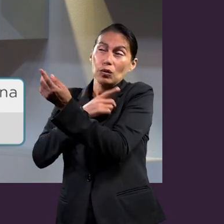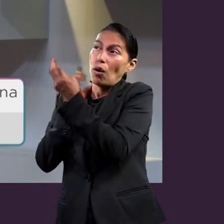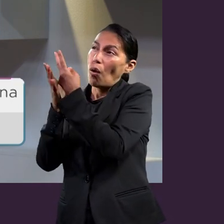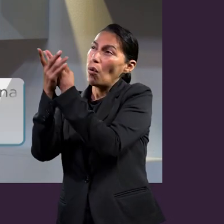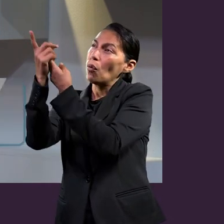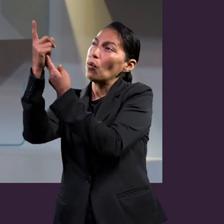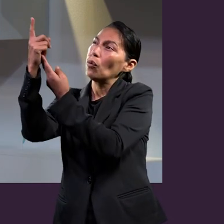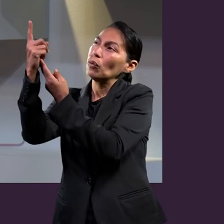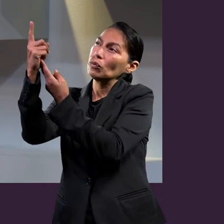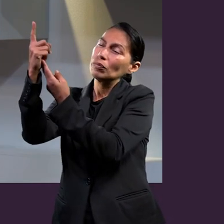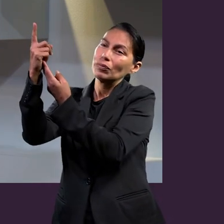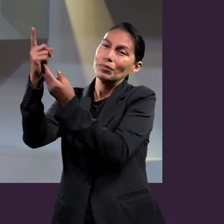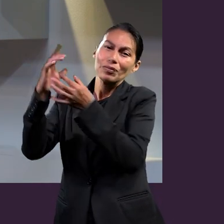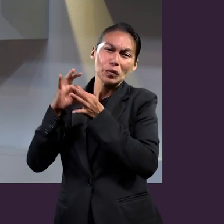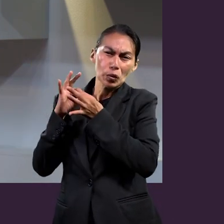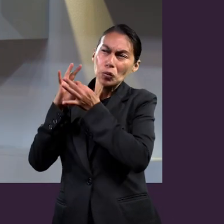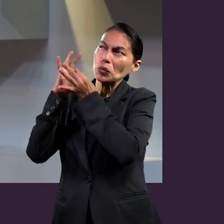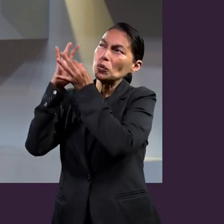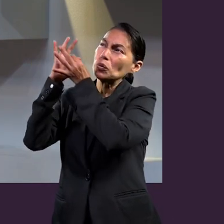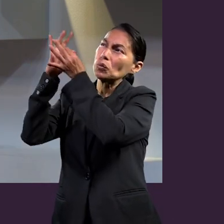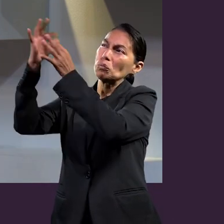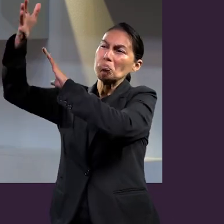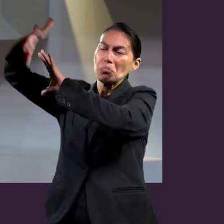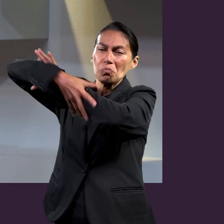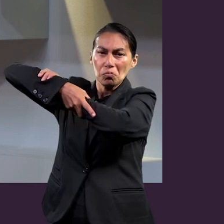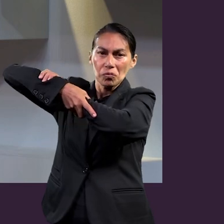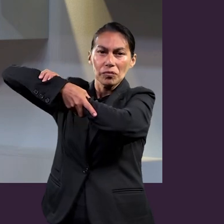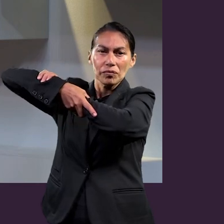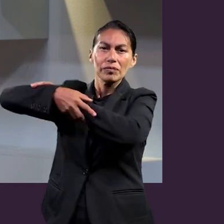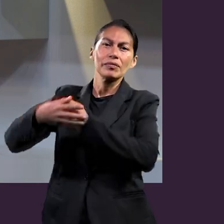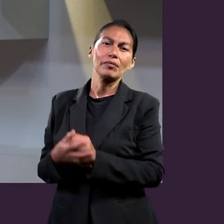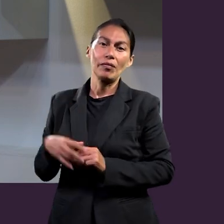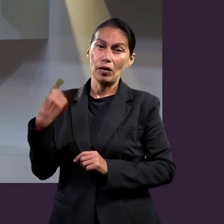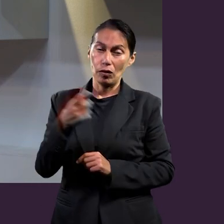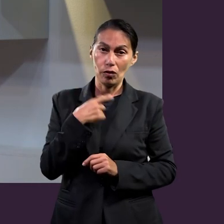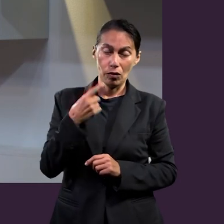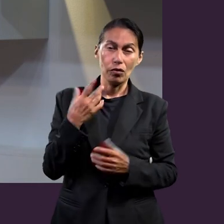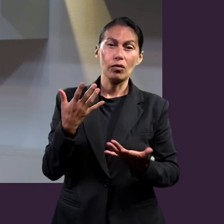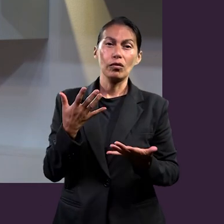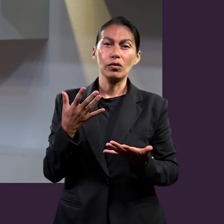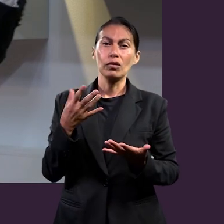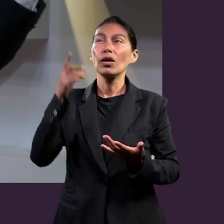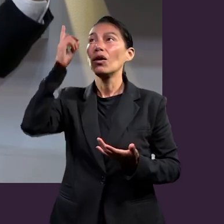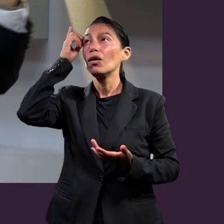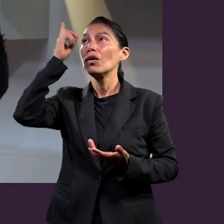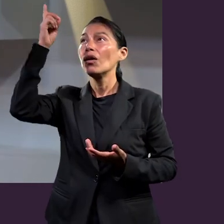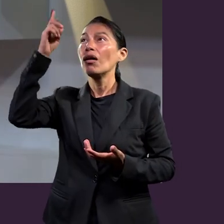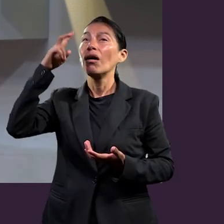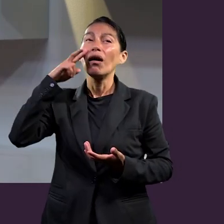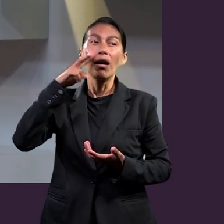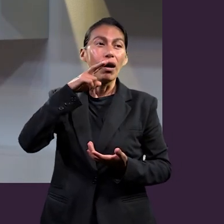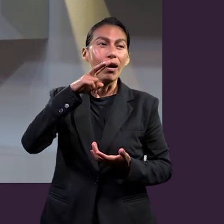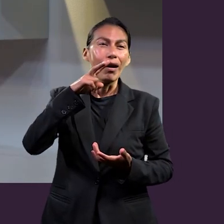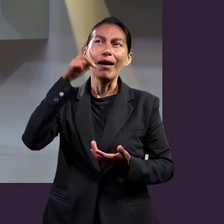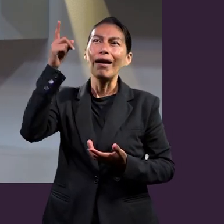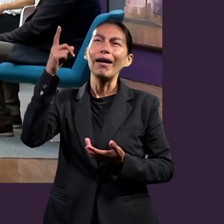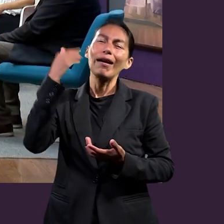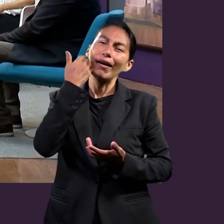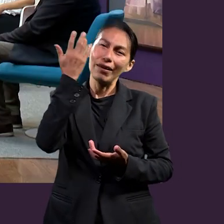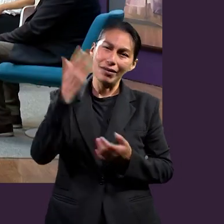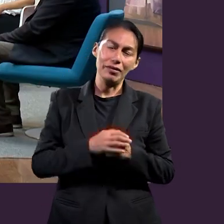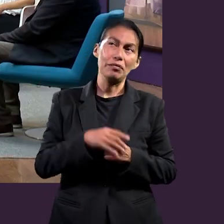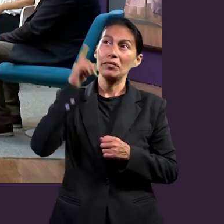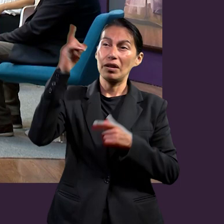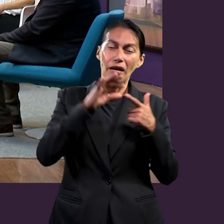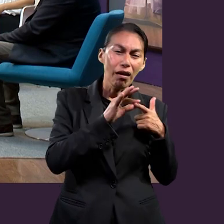una sola carne, una sola unidad, como menciona el maestro. Que nosotros miremos hacia donde Dios quiera que miremos, que